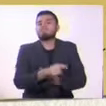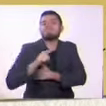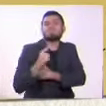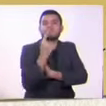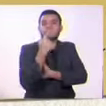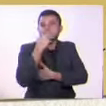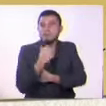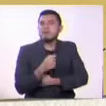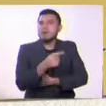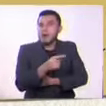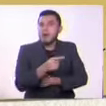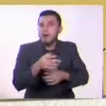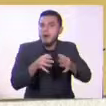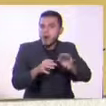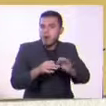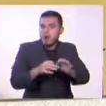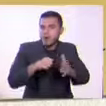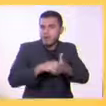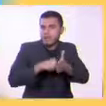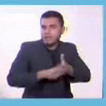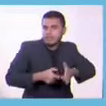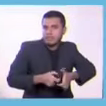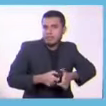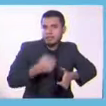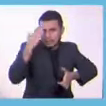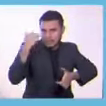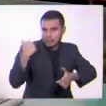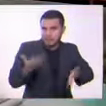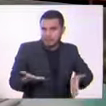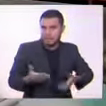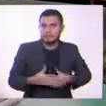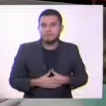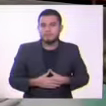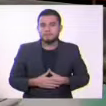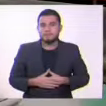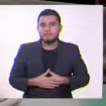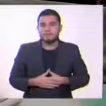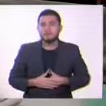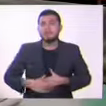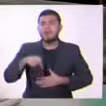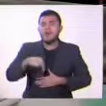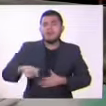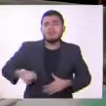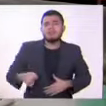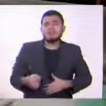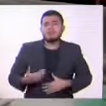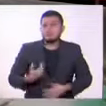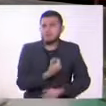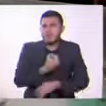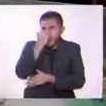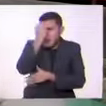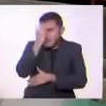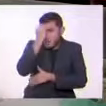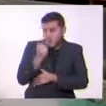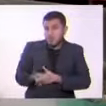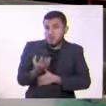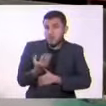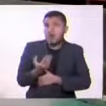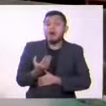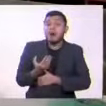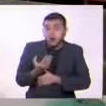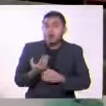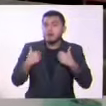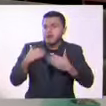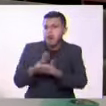verdadera obra teatral feminista. Ahora, cada vez que aprendemos algo nuevo, debemos